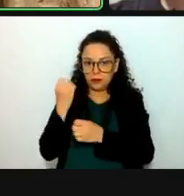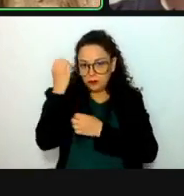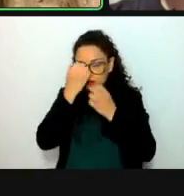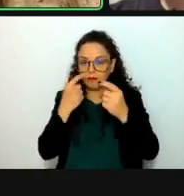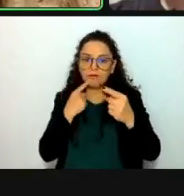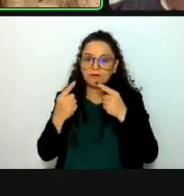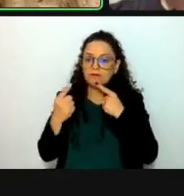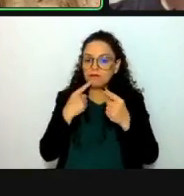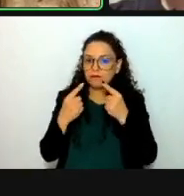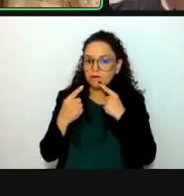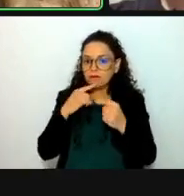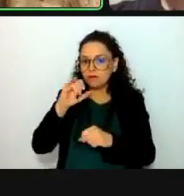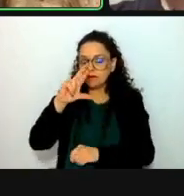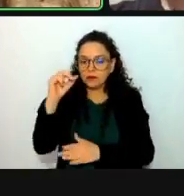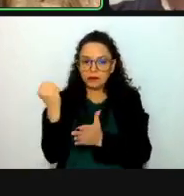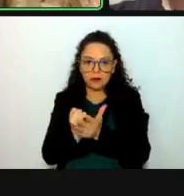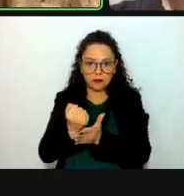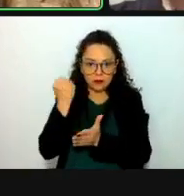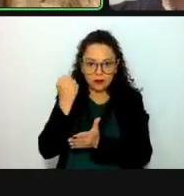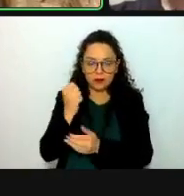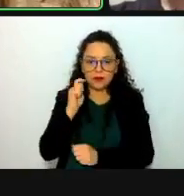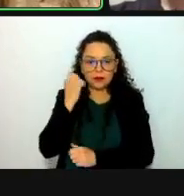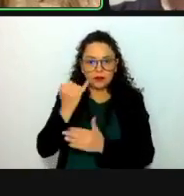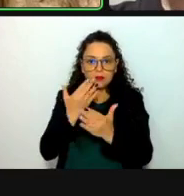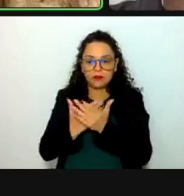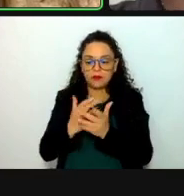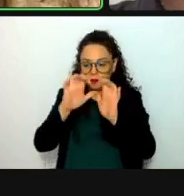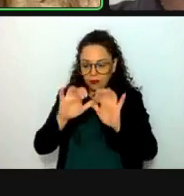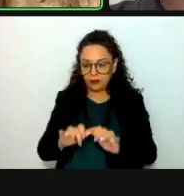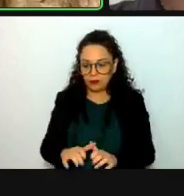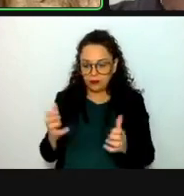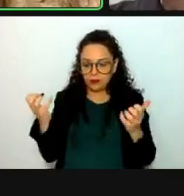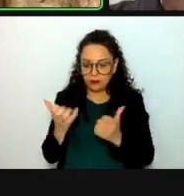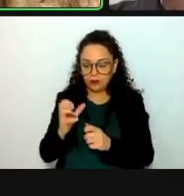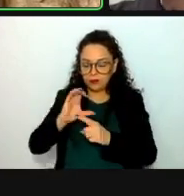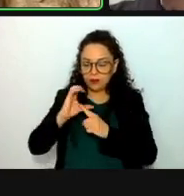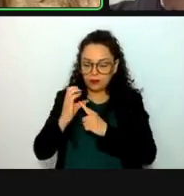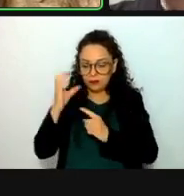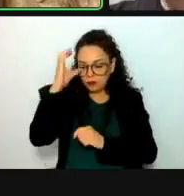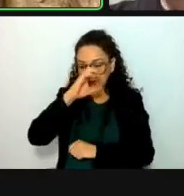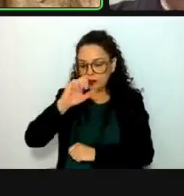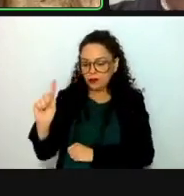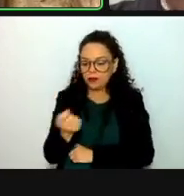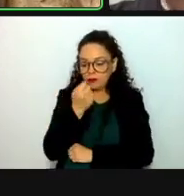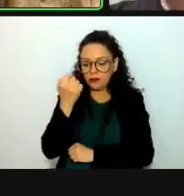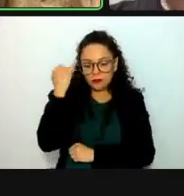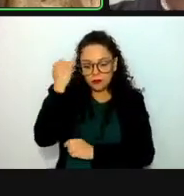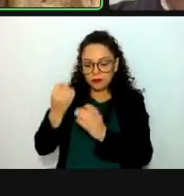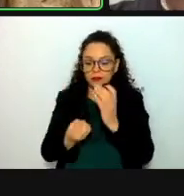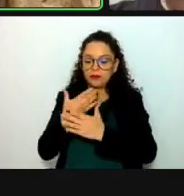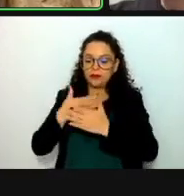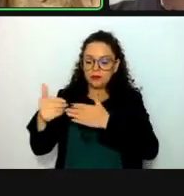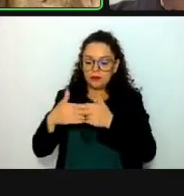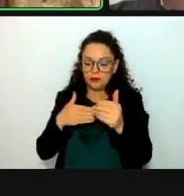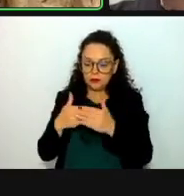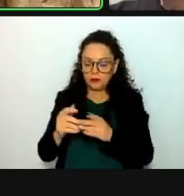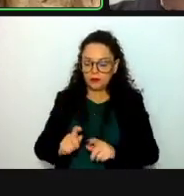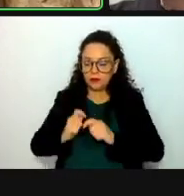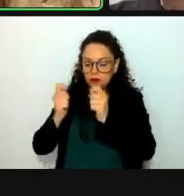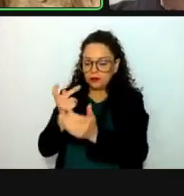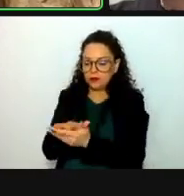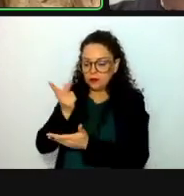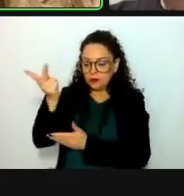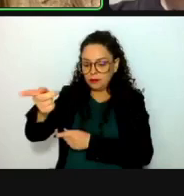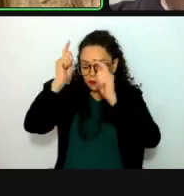en su caso, aprobación del dictamen que presenta la Comisión de Ciencia, Tecnología e Innovación por el que se otorga la medalla al